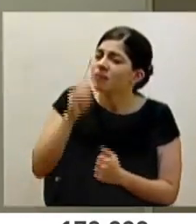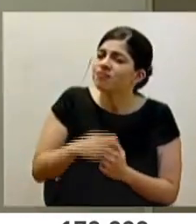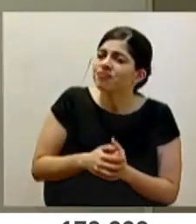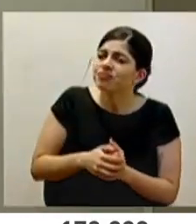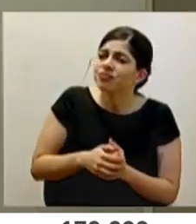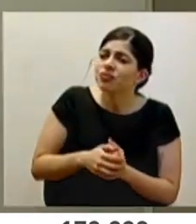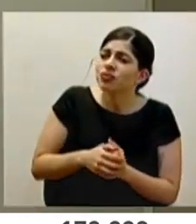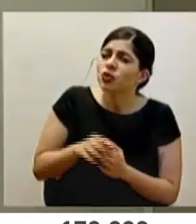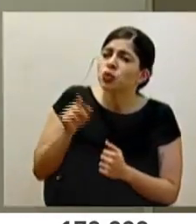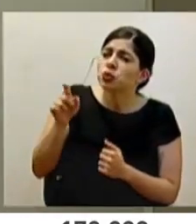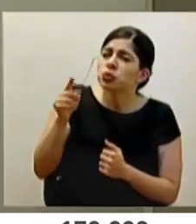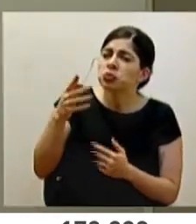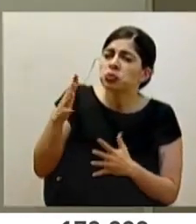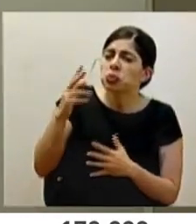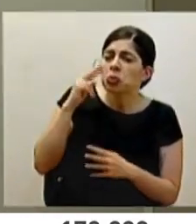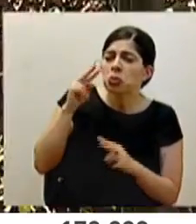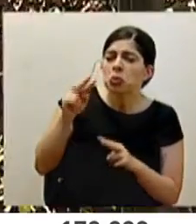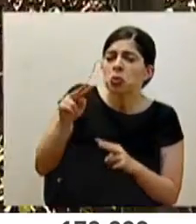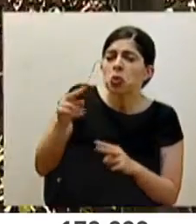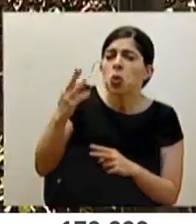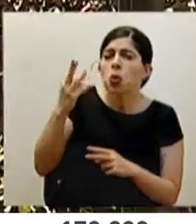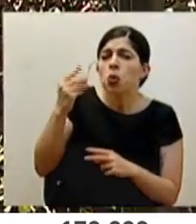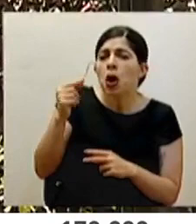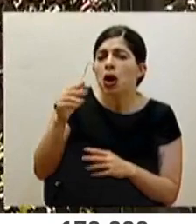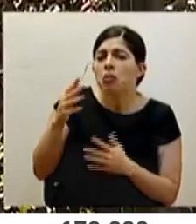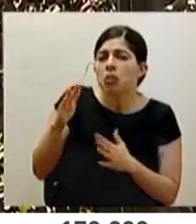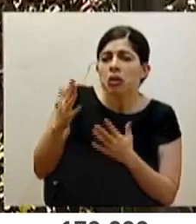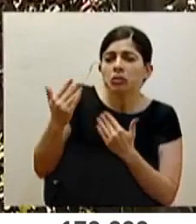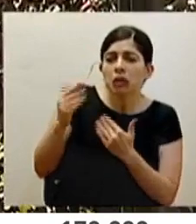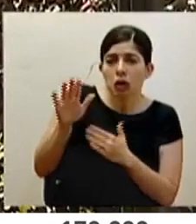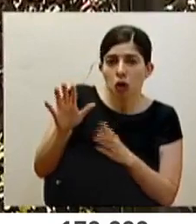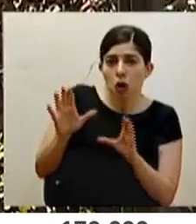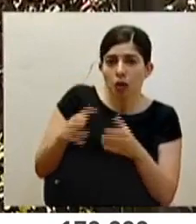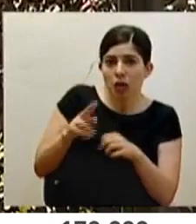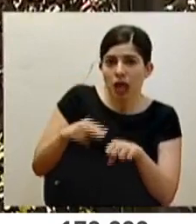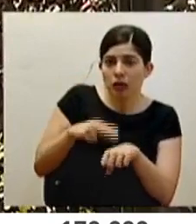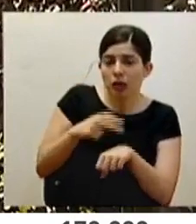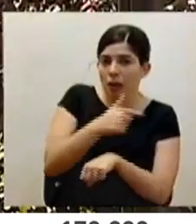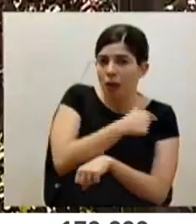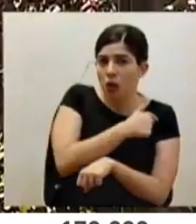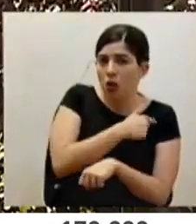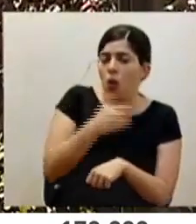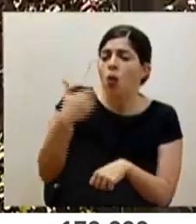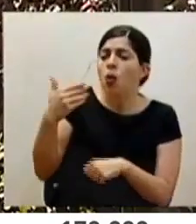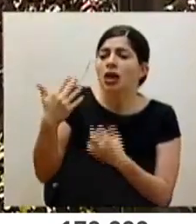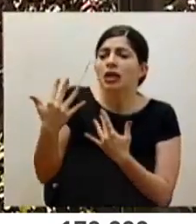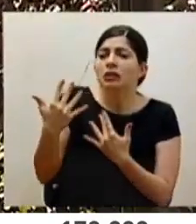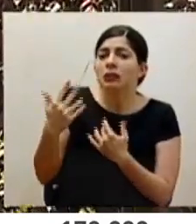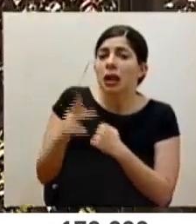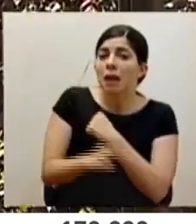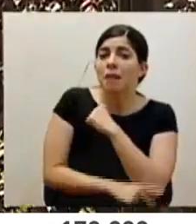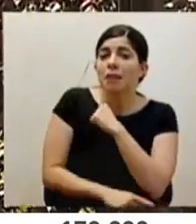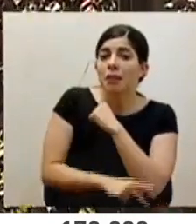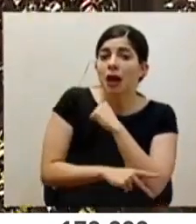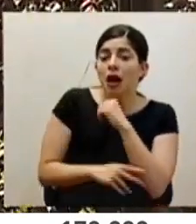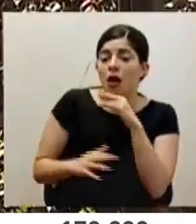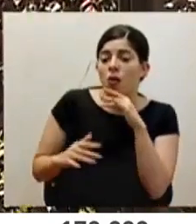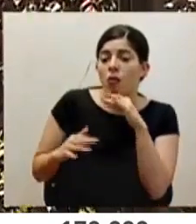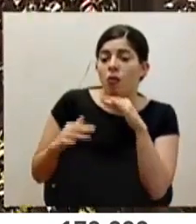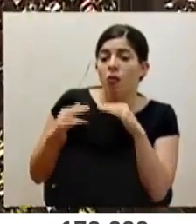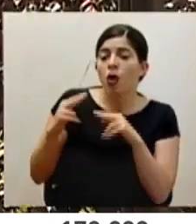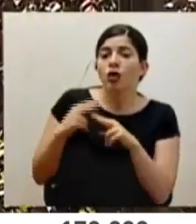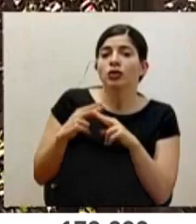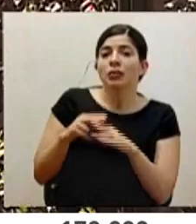cuándo usted estima, o tienen ustedes estimados en la Comisión Nacional de Vacunación que el país alcance lo que se denomina